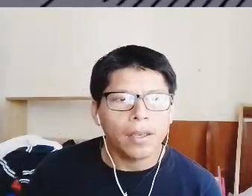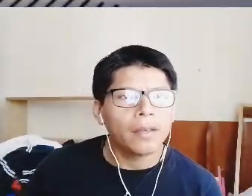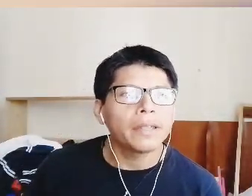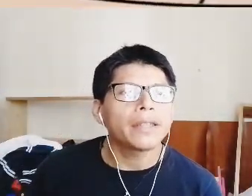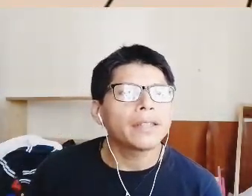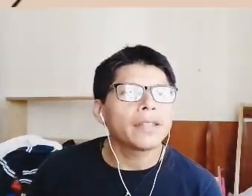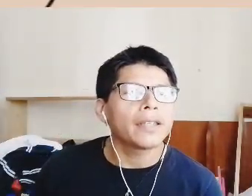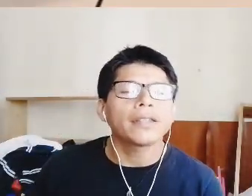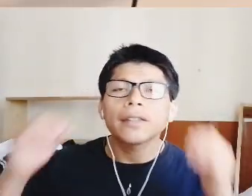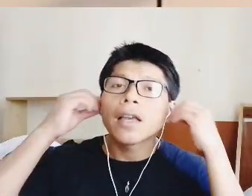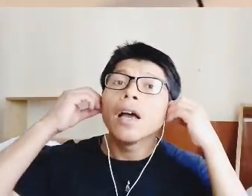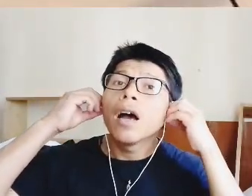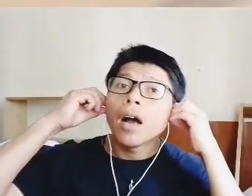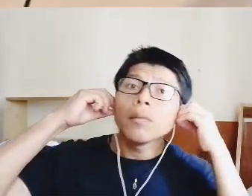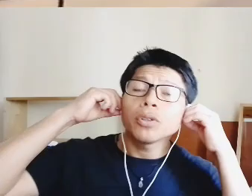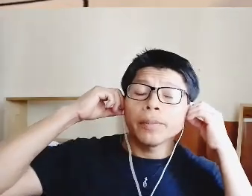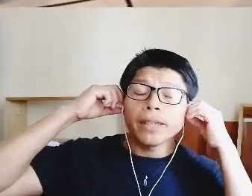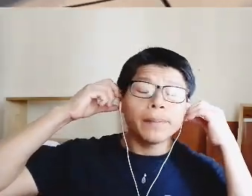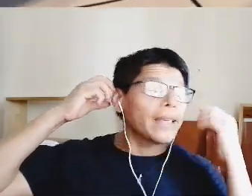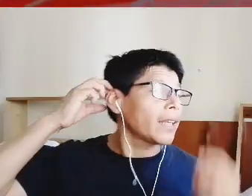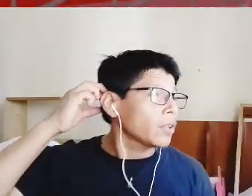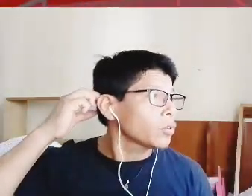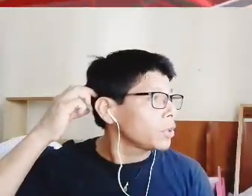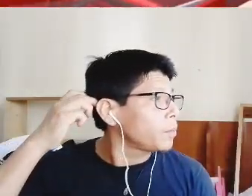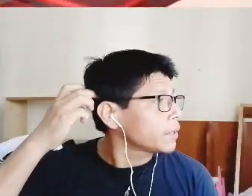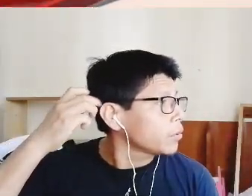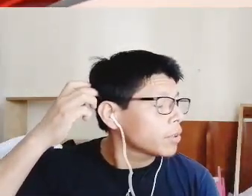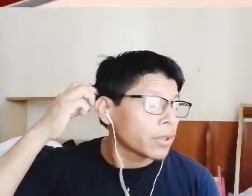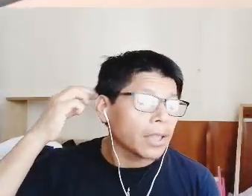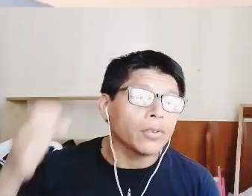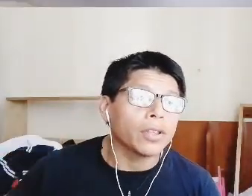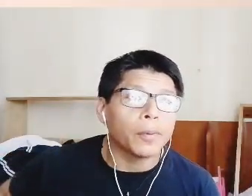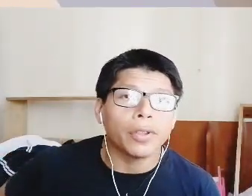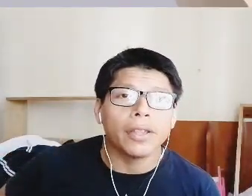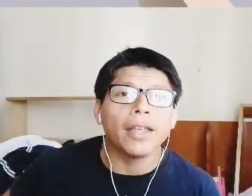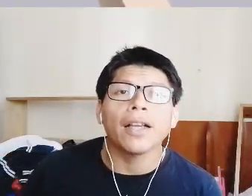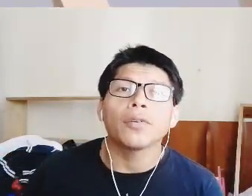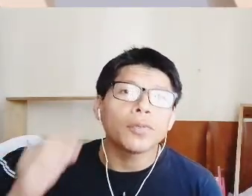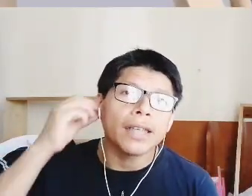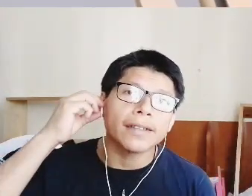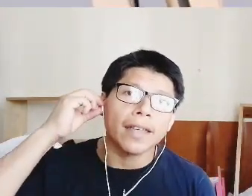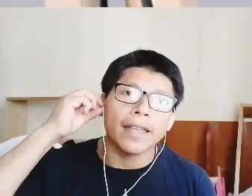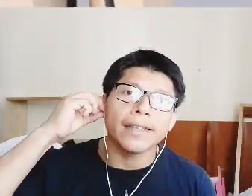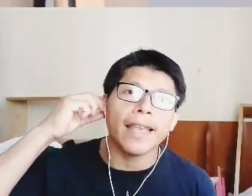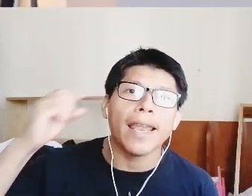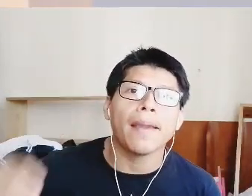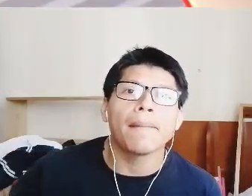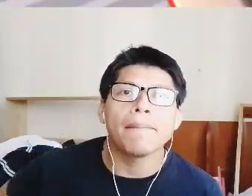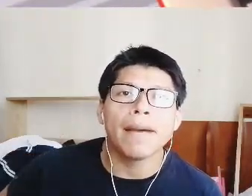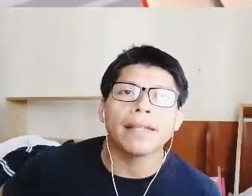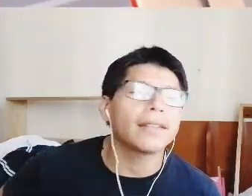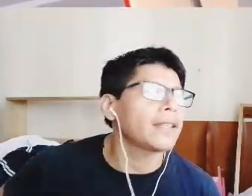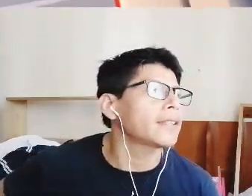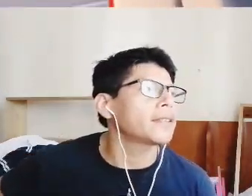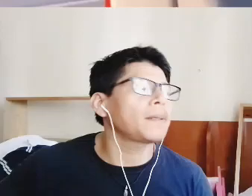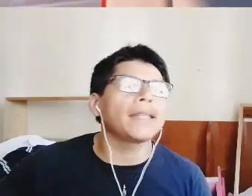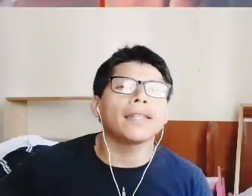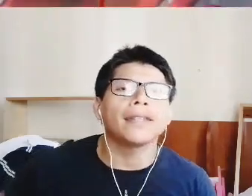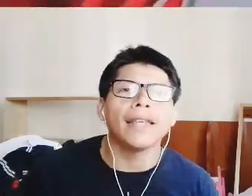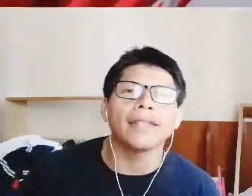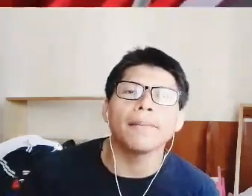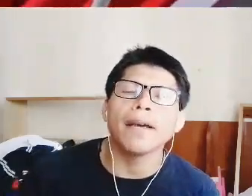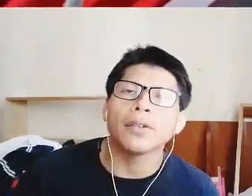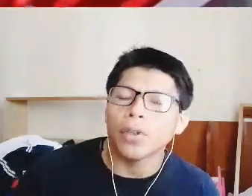A 26 Amigos y amigas mexicanos y paisanos tabasqueños espero que tengan un excelente martes